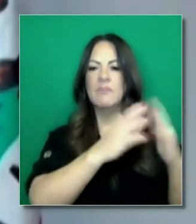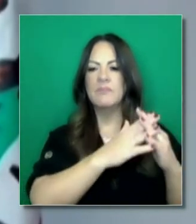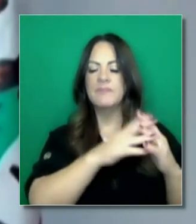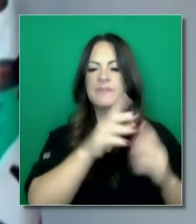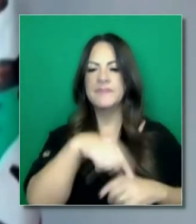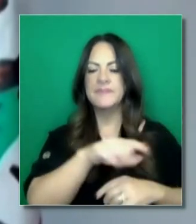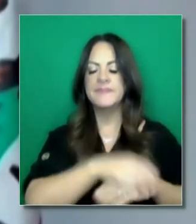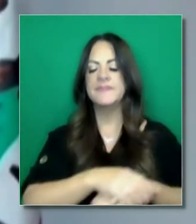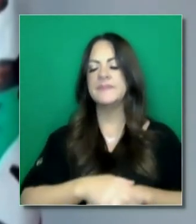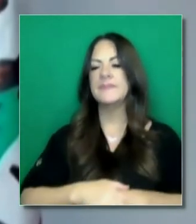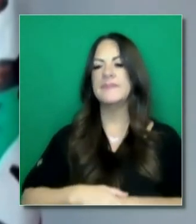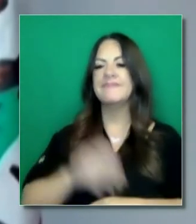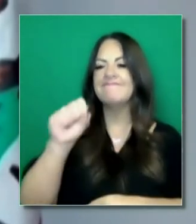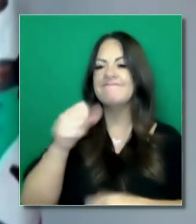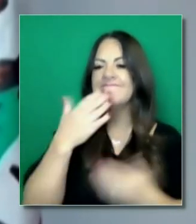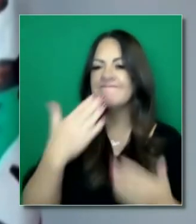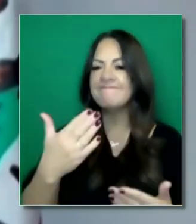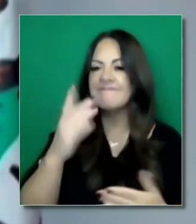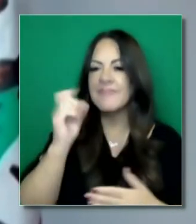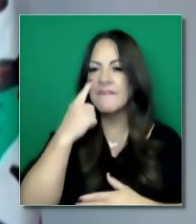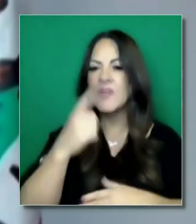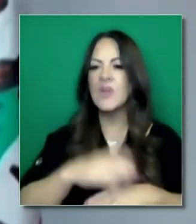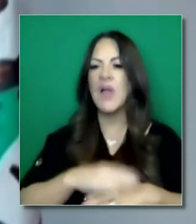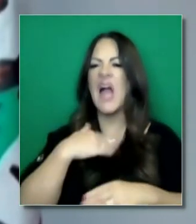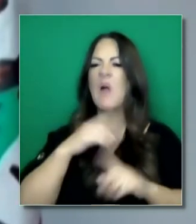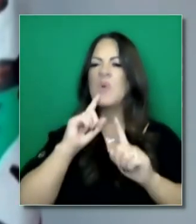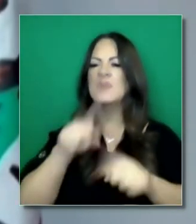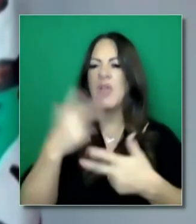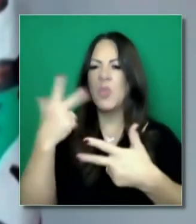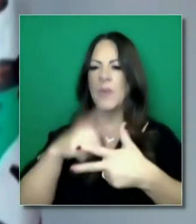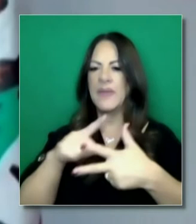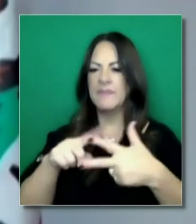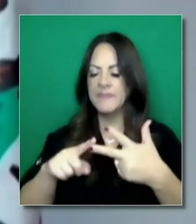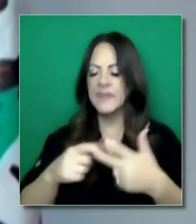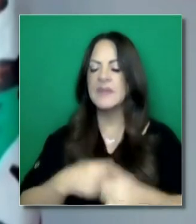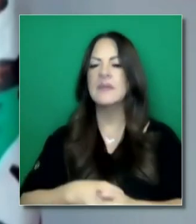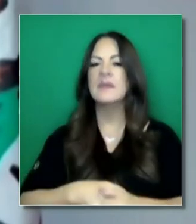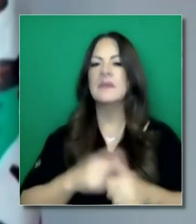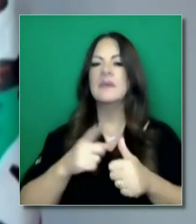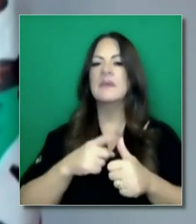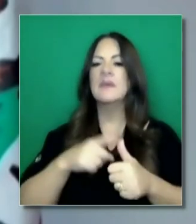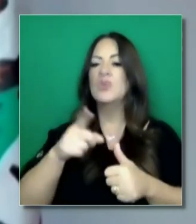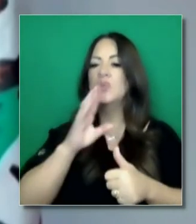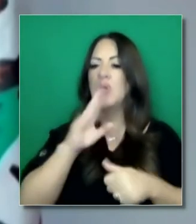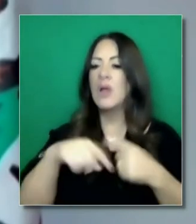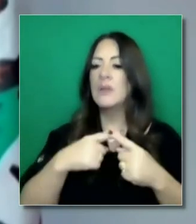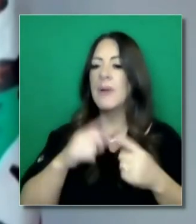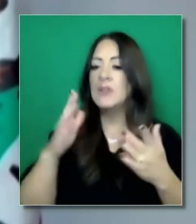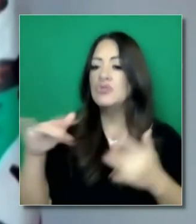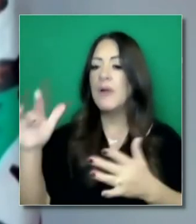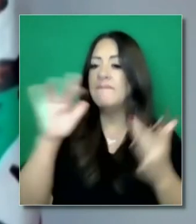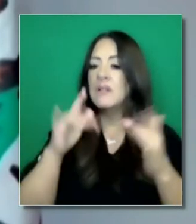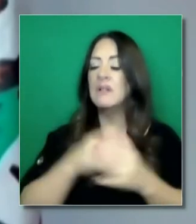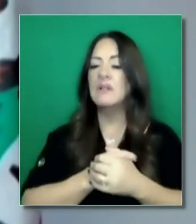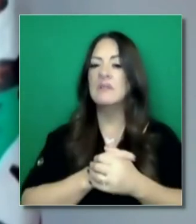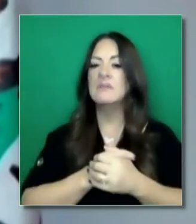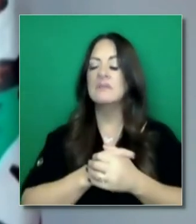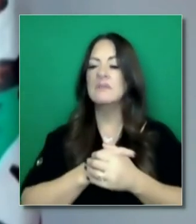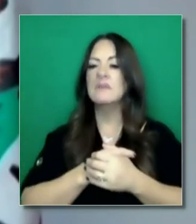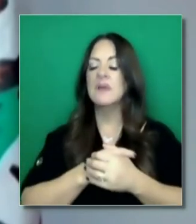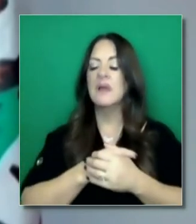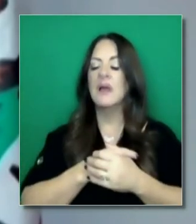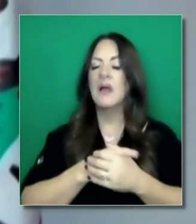muchas gracias por la pregunta. Voy a dar tres respuestas. Gracias, antes que nada, en cuanto a los viajes y los